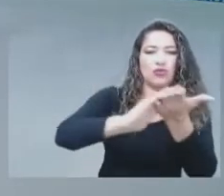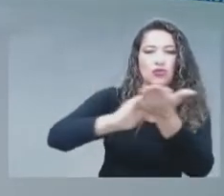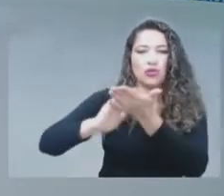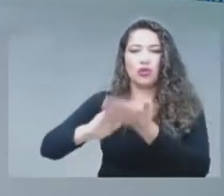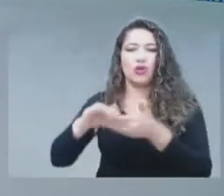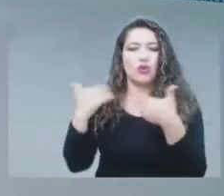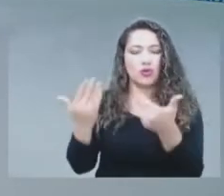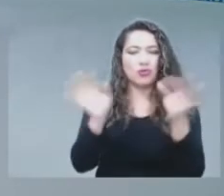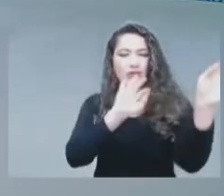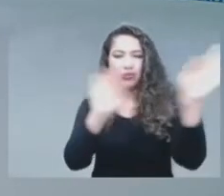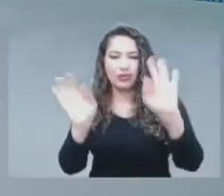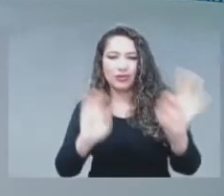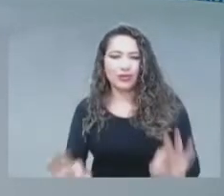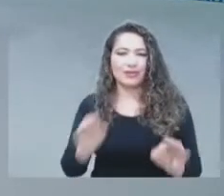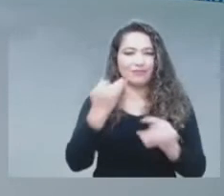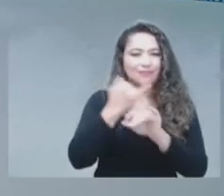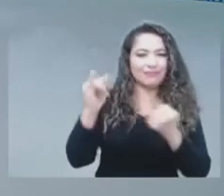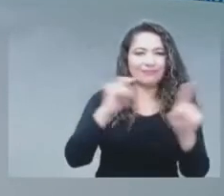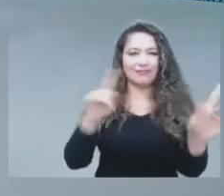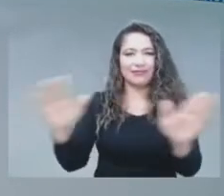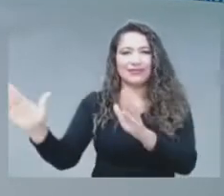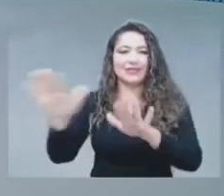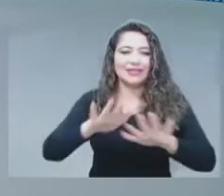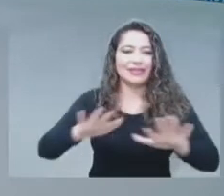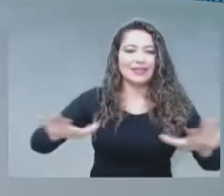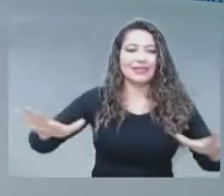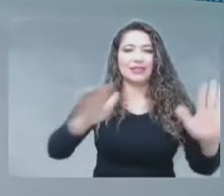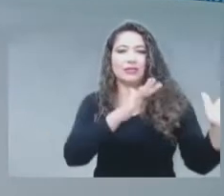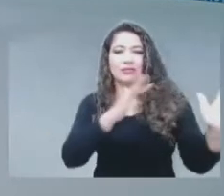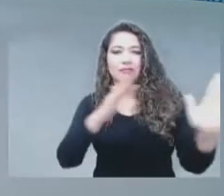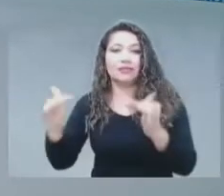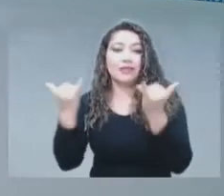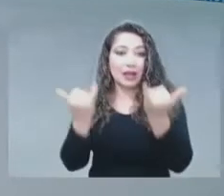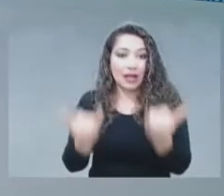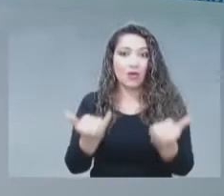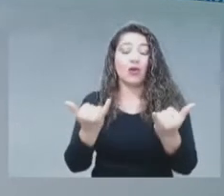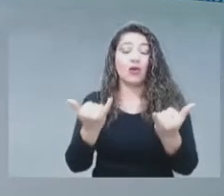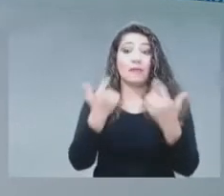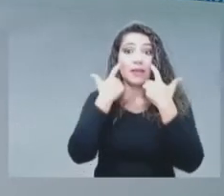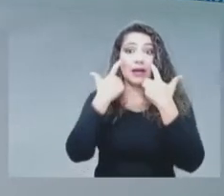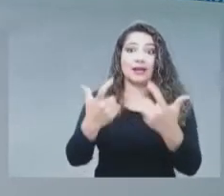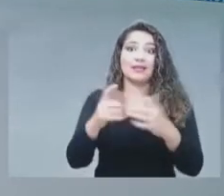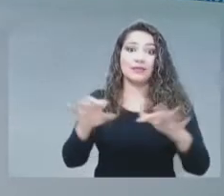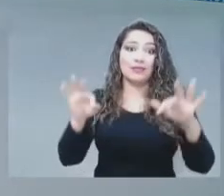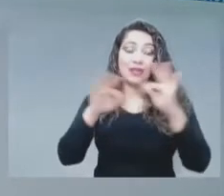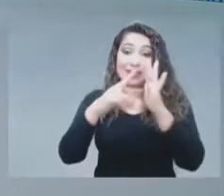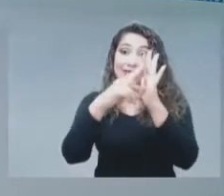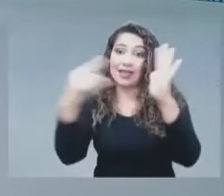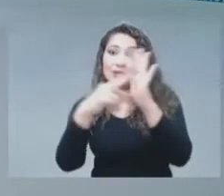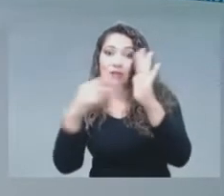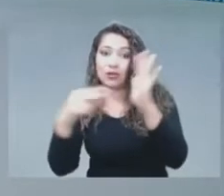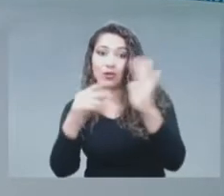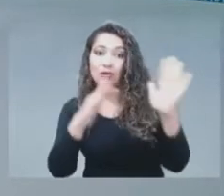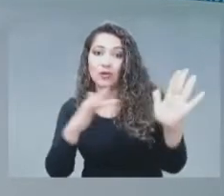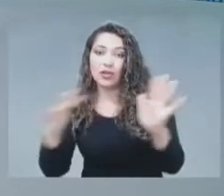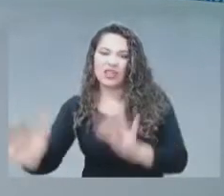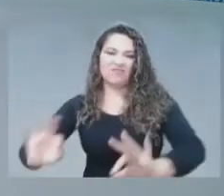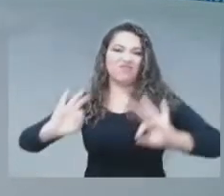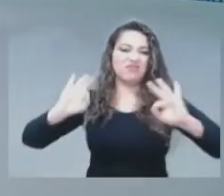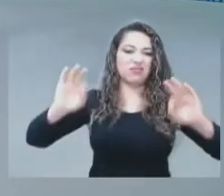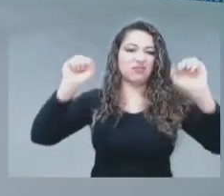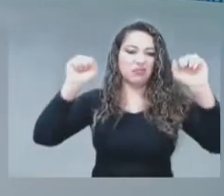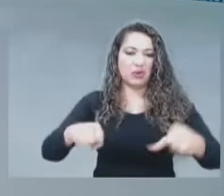los diferentes sectores de la industria, pero que hoy en día la noticia interesante es que la tecnología lo permite. Entonces, es cuestión de